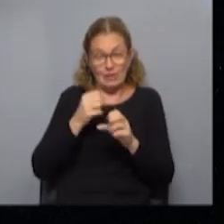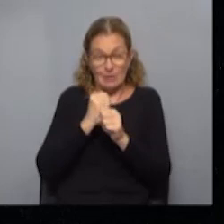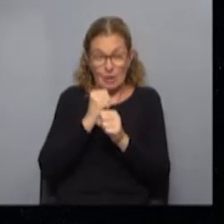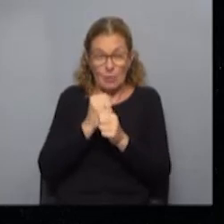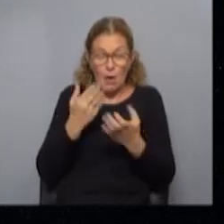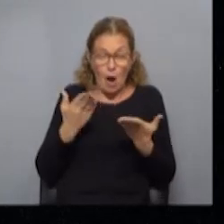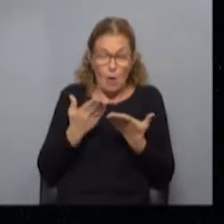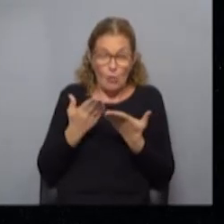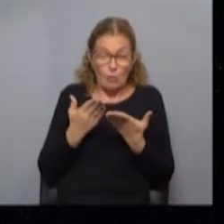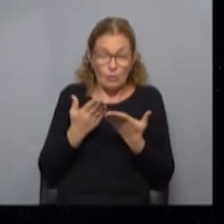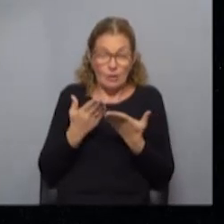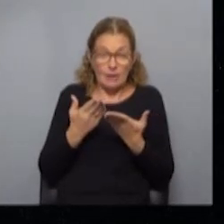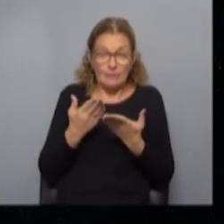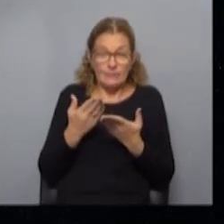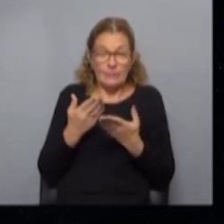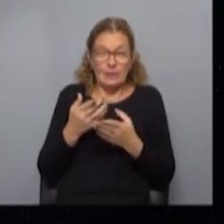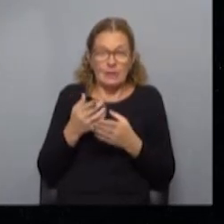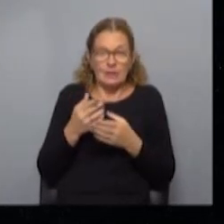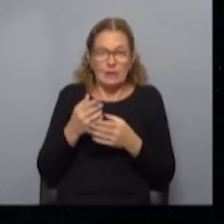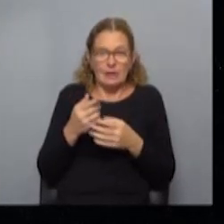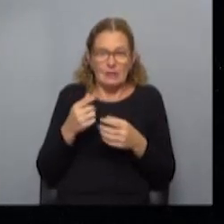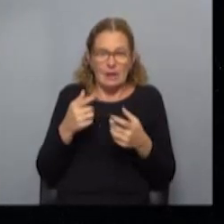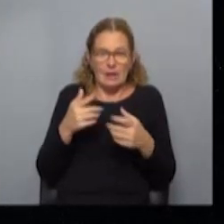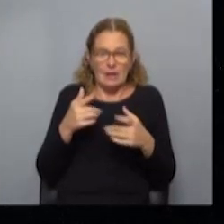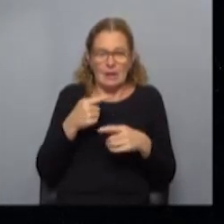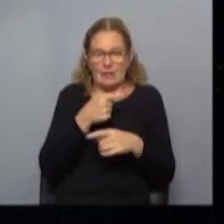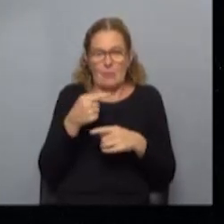ahora como en esta pequeña patrita de turismo